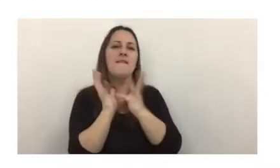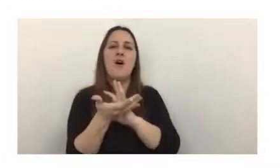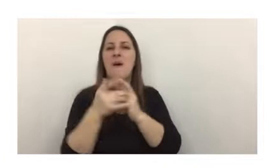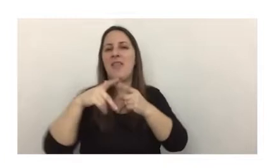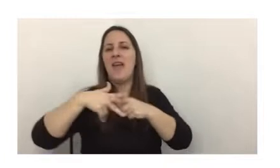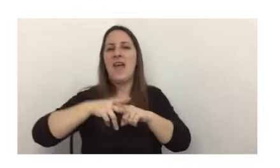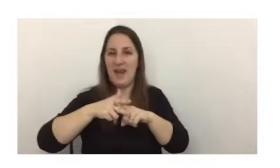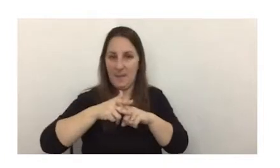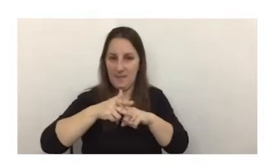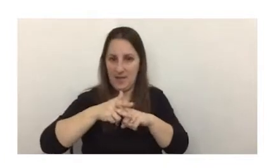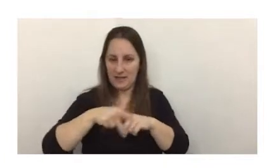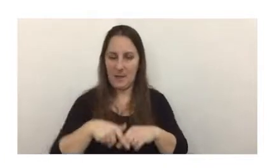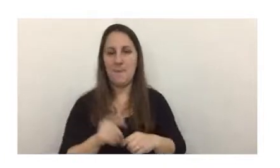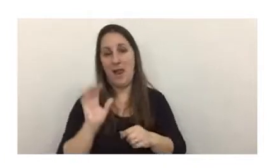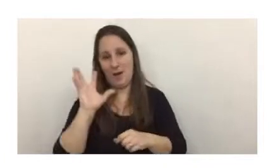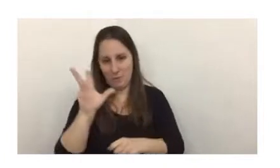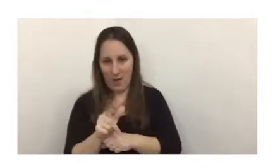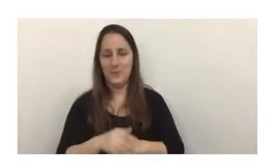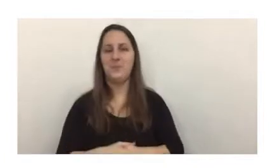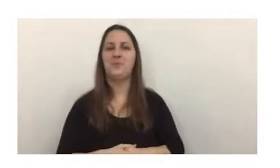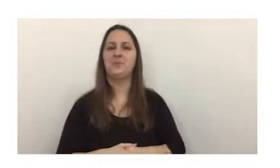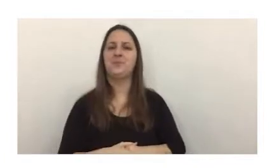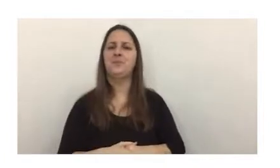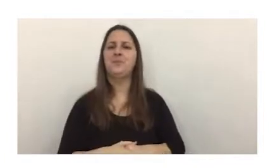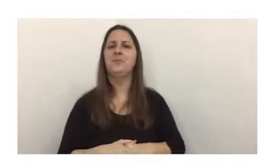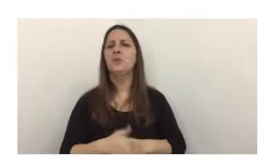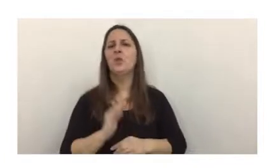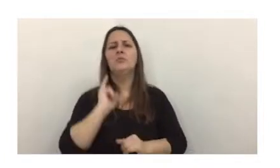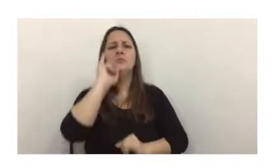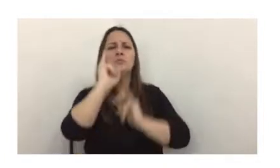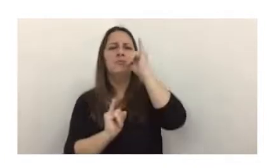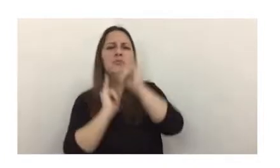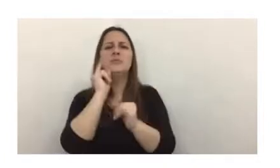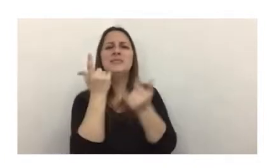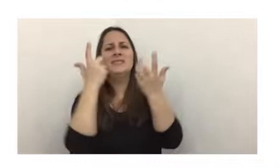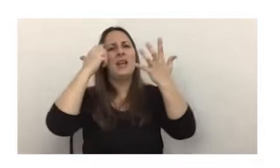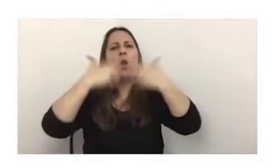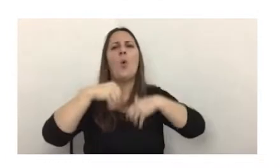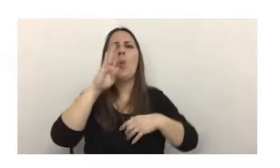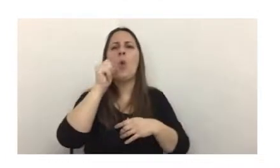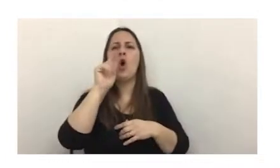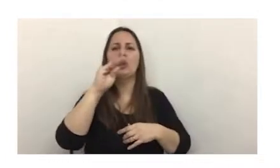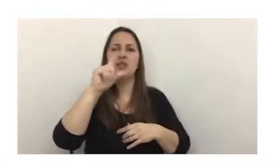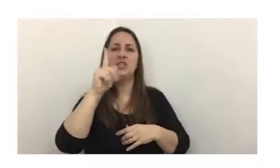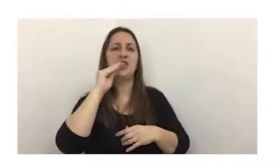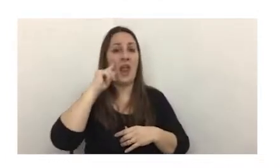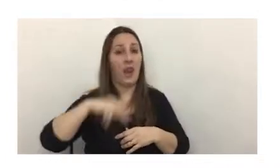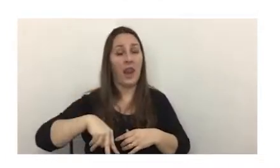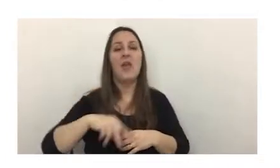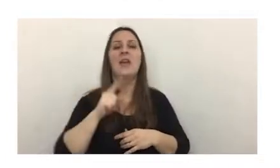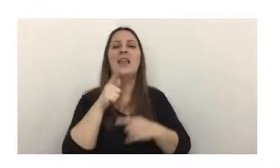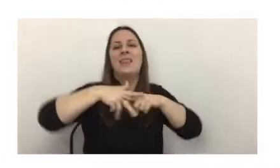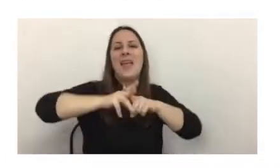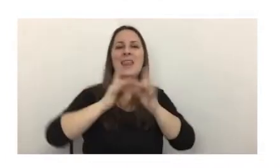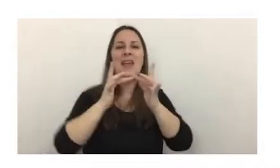herramienta para delinquir. ¿Qué es o cómo se puede definir a la tecnología blockchain? ¿Qué es la blockchain? Es la técnica